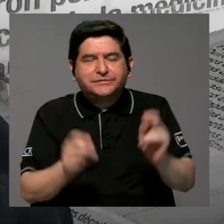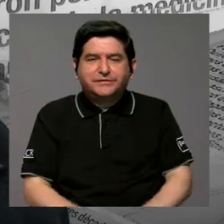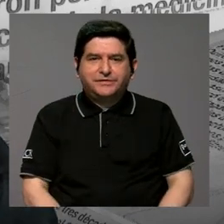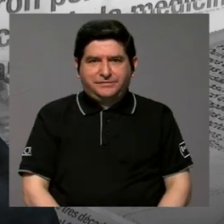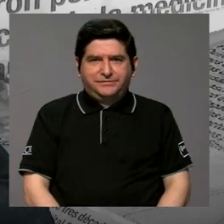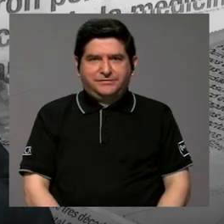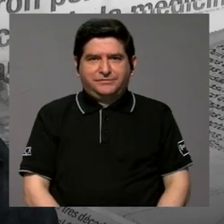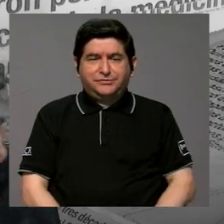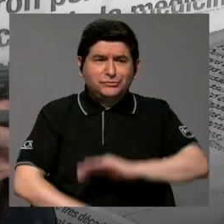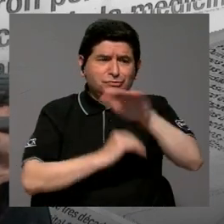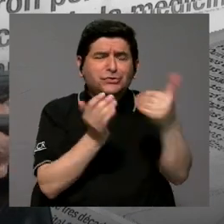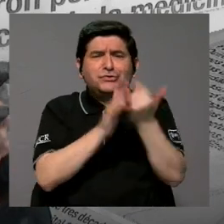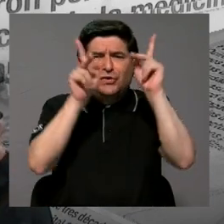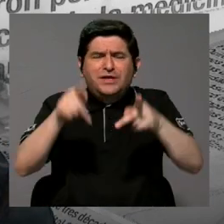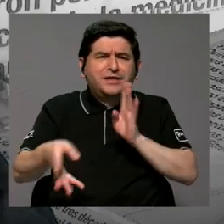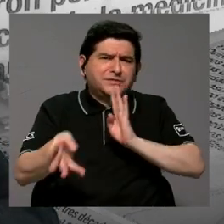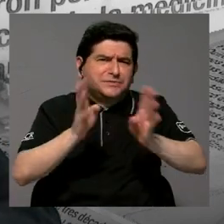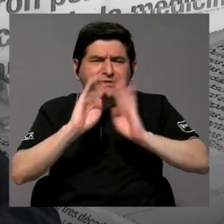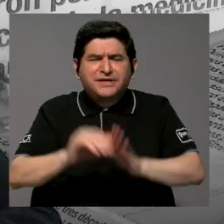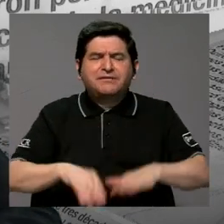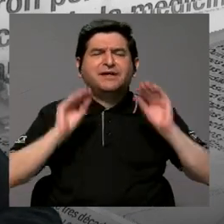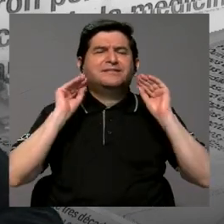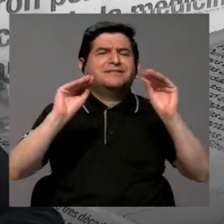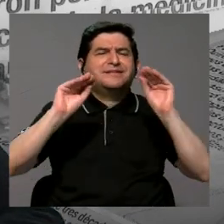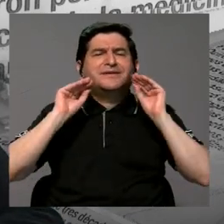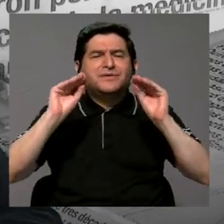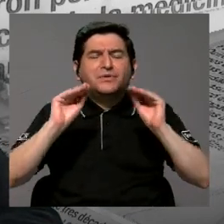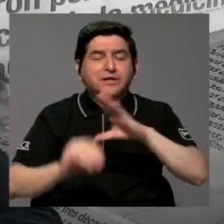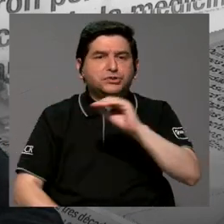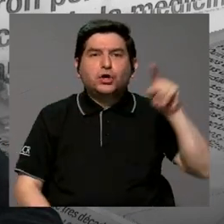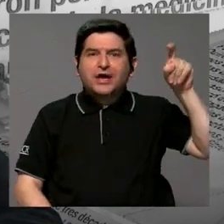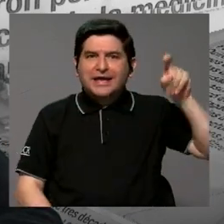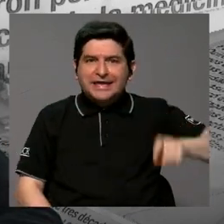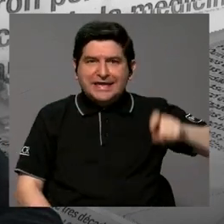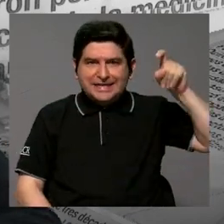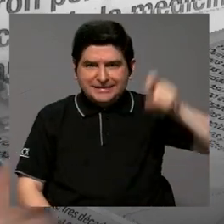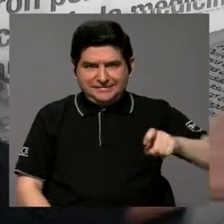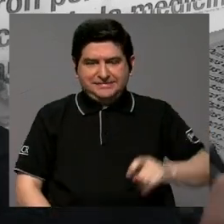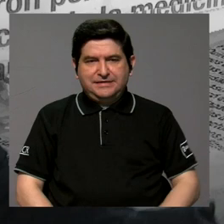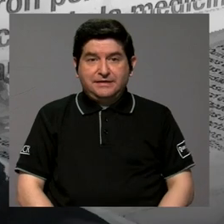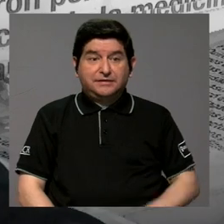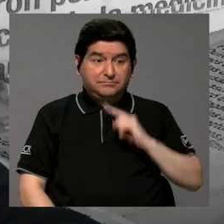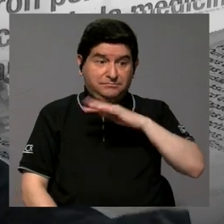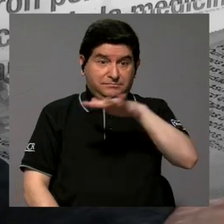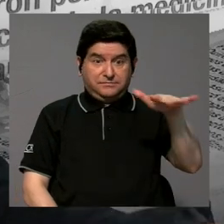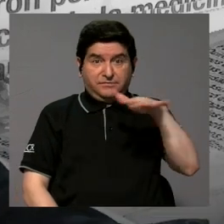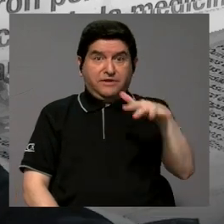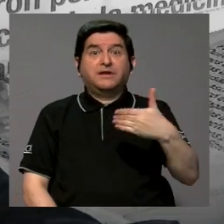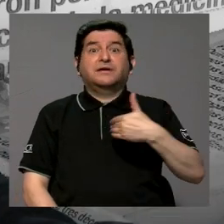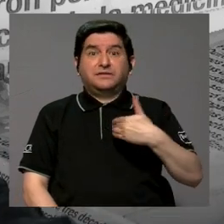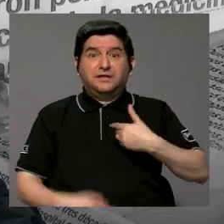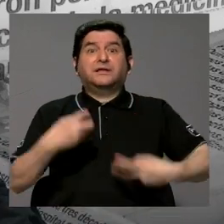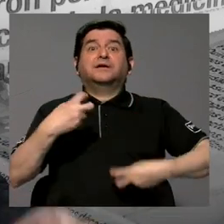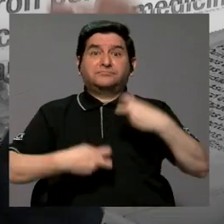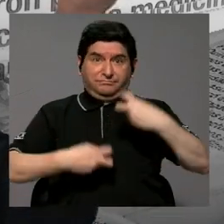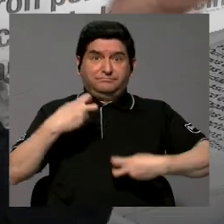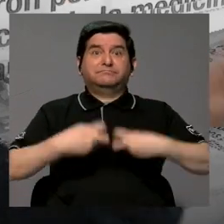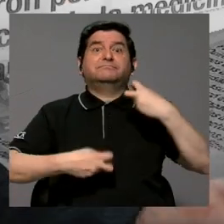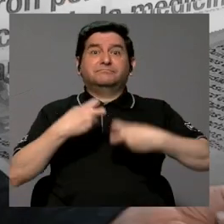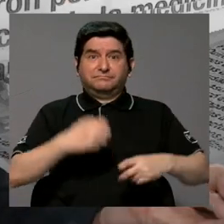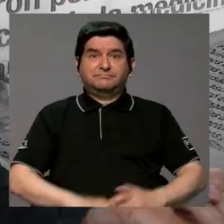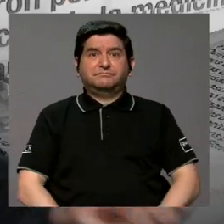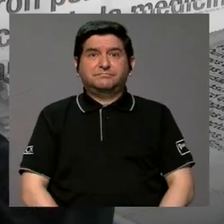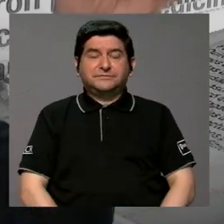algo, porque todo el mundo está hablando de la educación y las necesidades porque es una realidad, tenemos una serie de problemas,